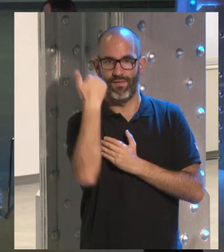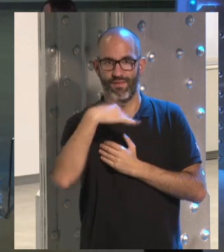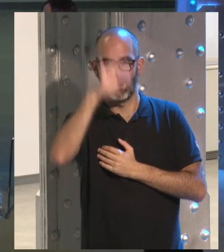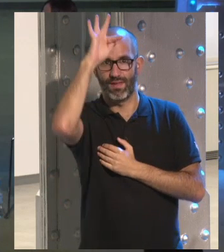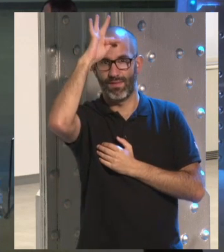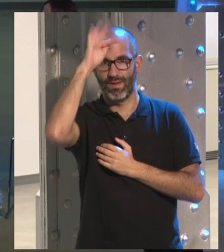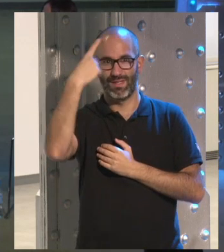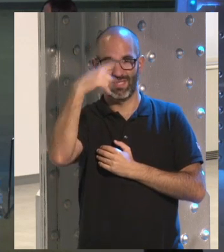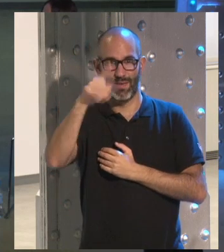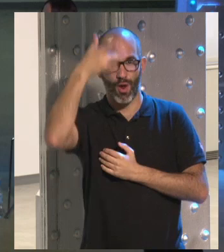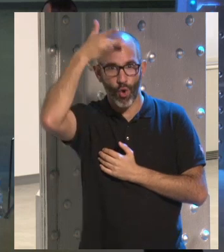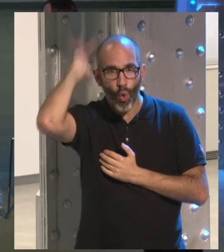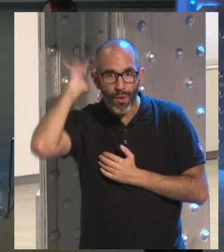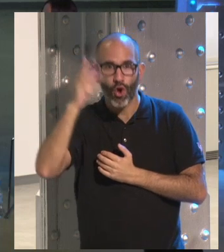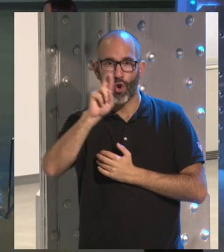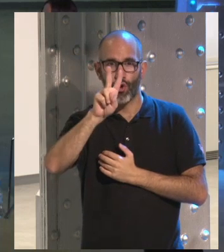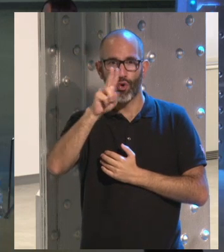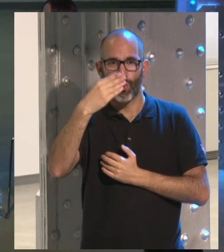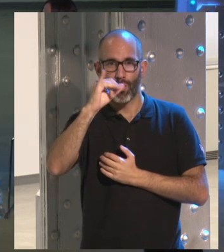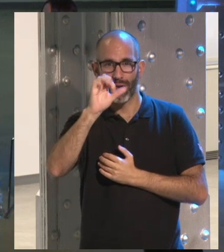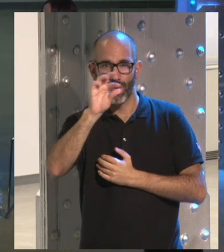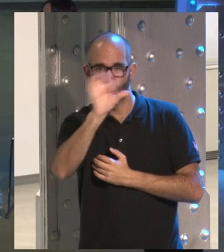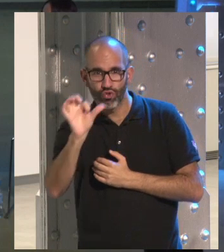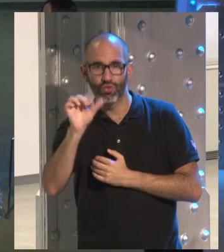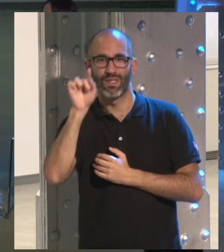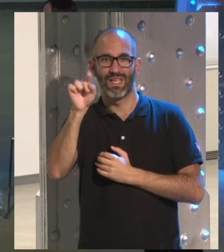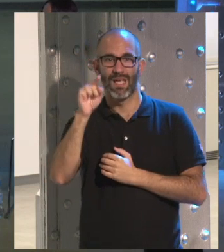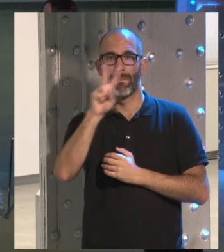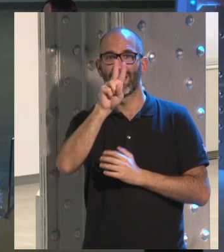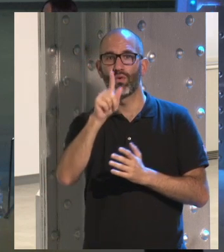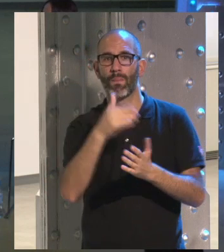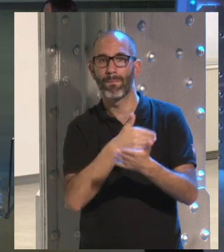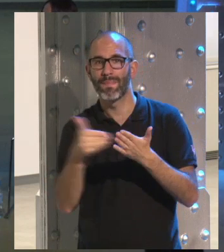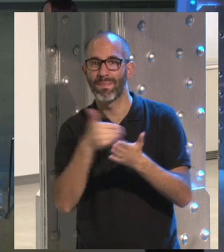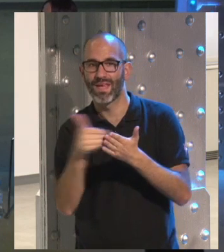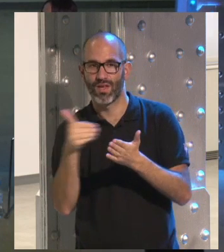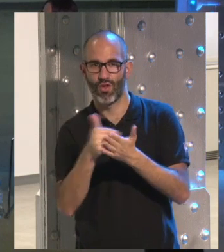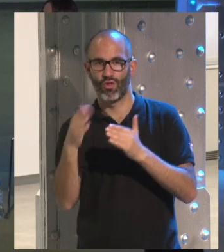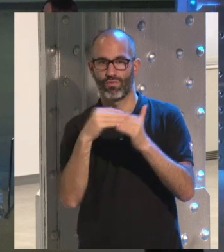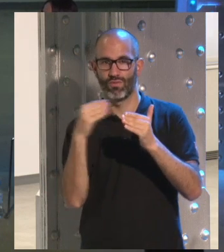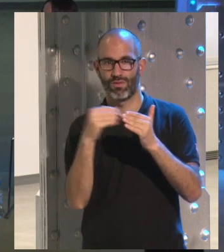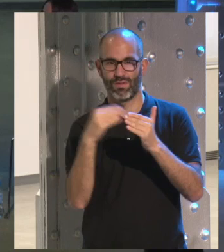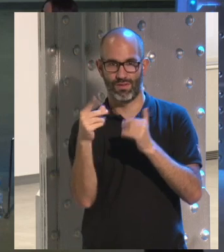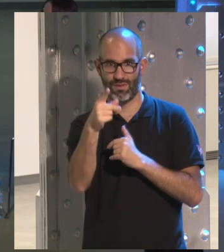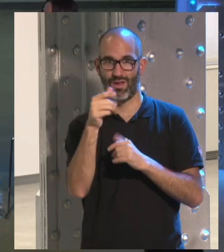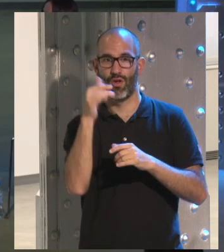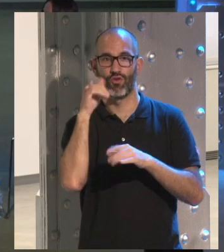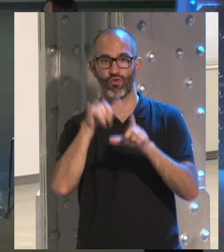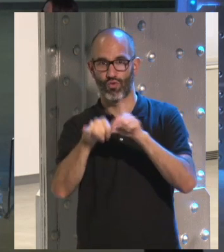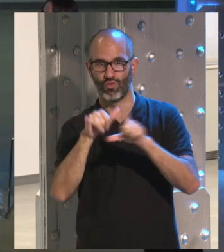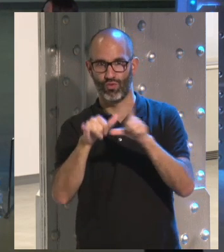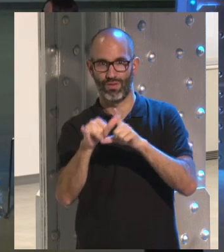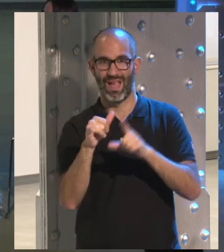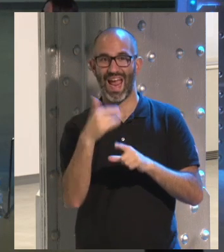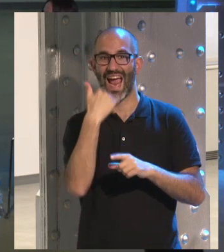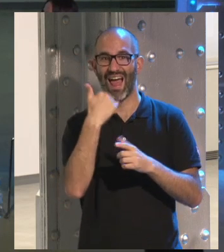Rubius, que tiene como 21 millones de seguidores en YouTube. Sube un millón casi por semana, desde que ha salido,